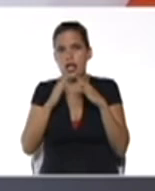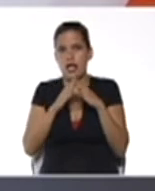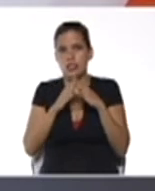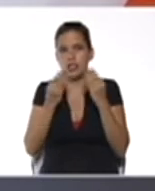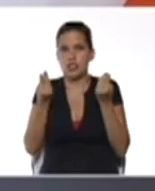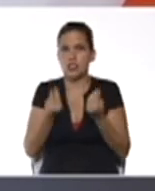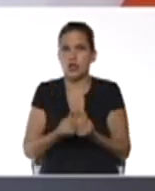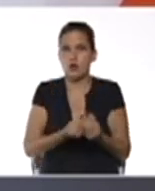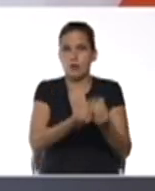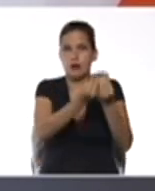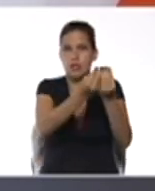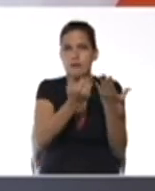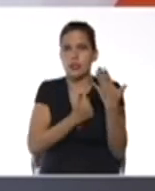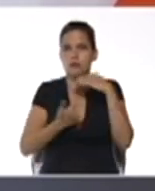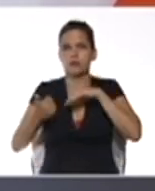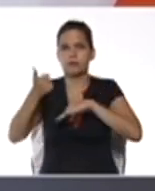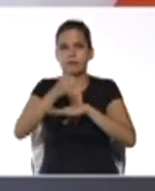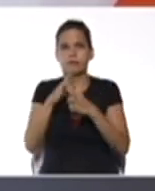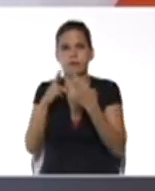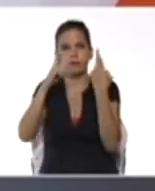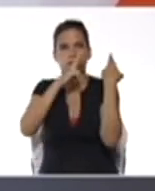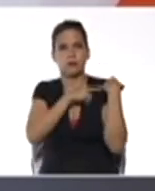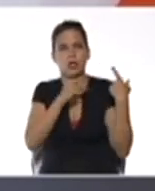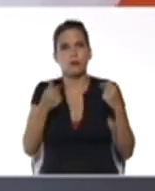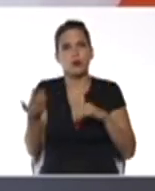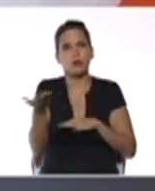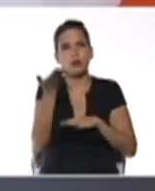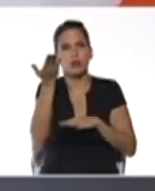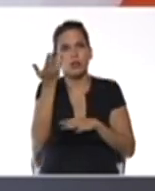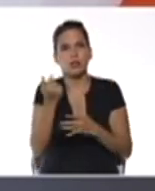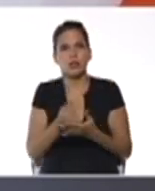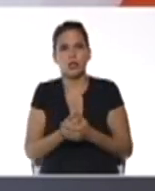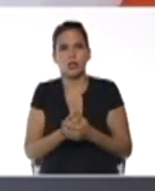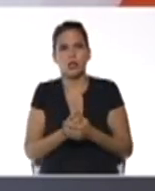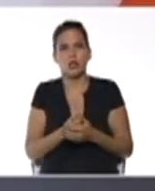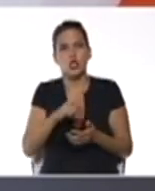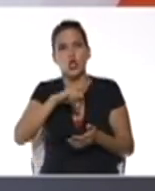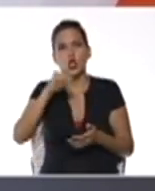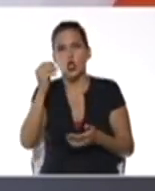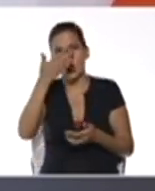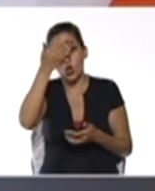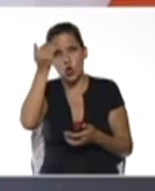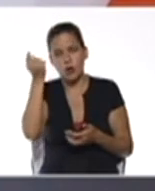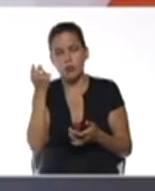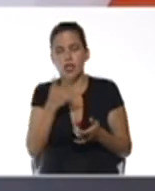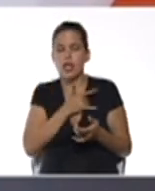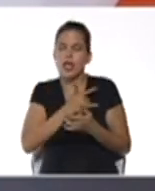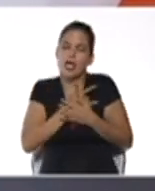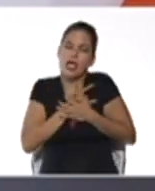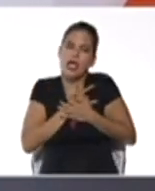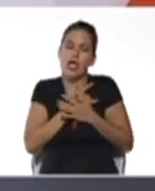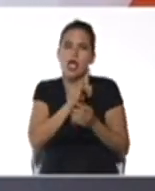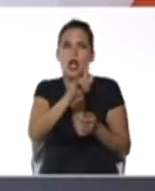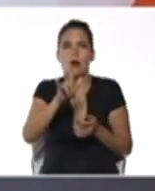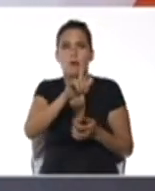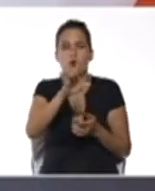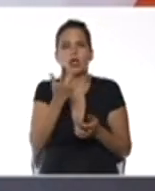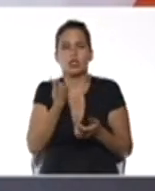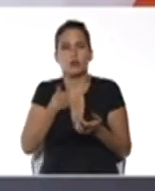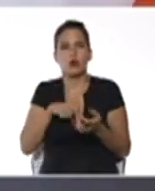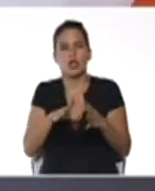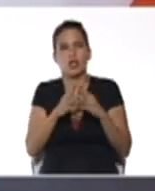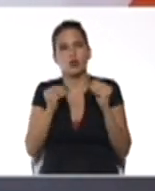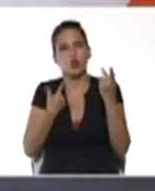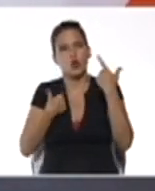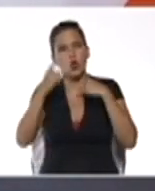acompañamiento del adulto significativo es muy importante no olvidar el amor que debemos brindarle día a